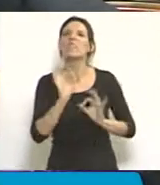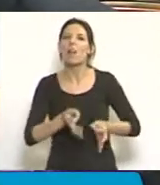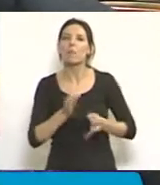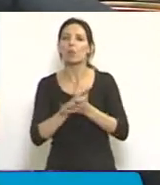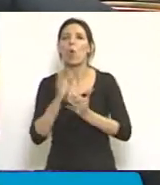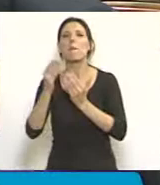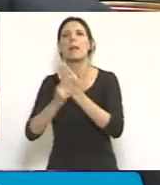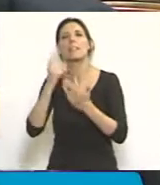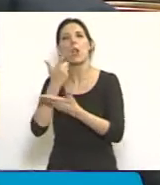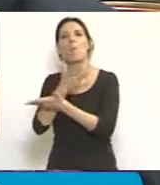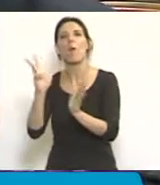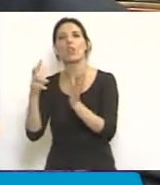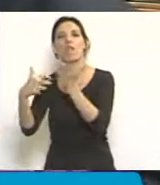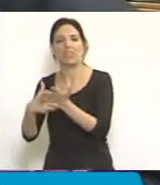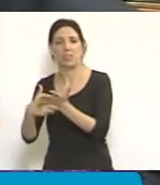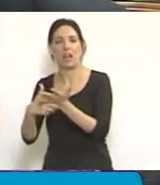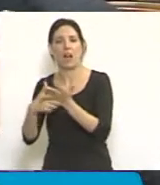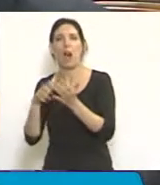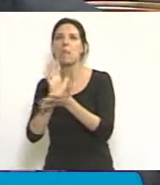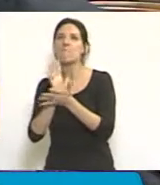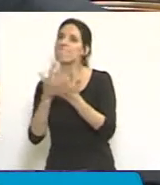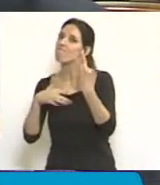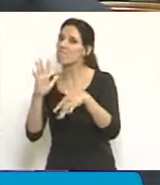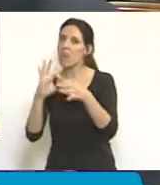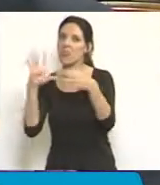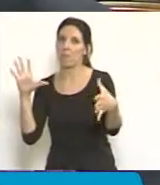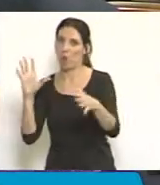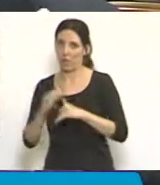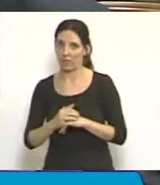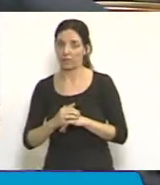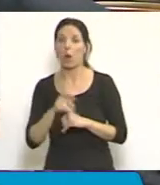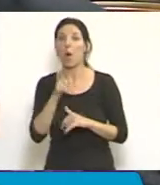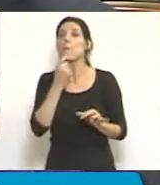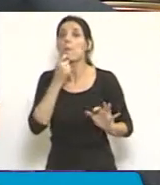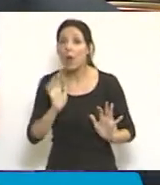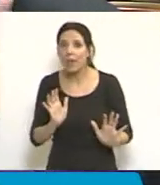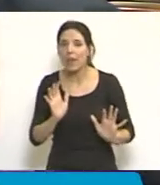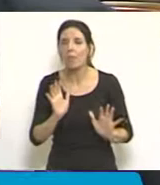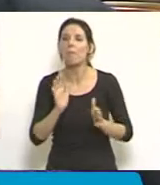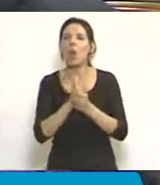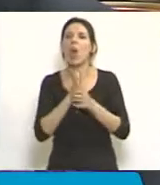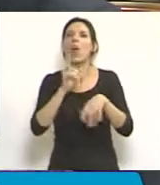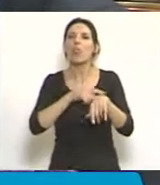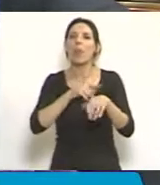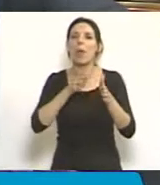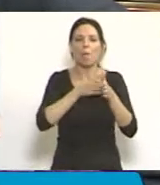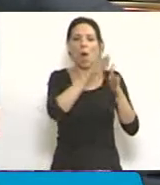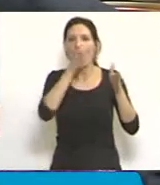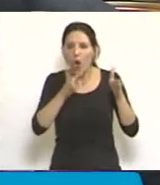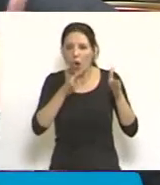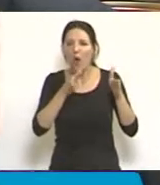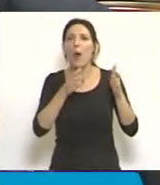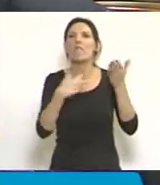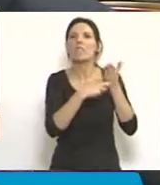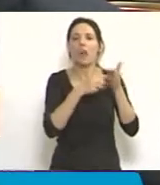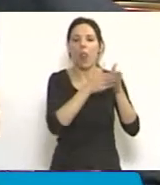un Ministerio Público Fiscal más democrático y tiene que ver con, por ejemplo, la periodicidad de los fiscales, la